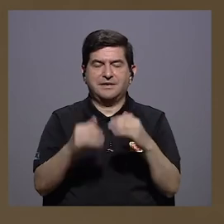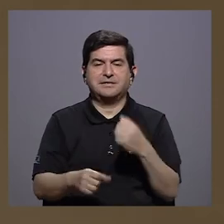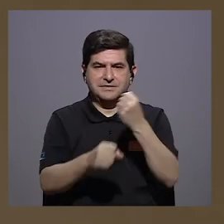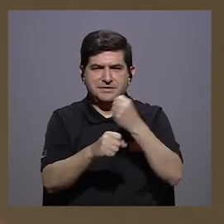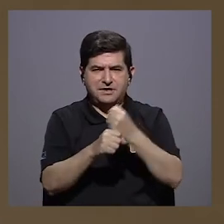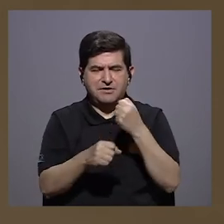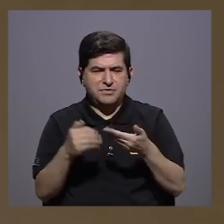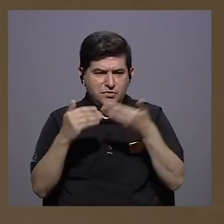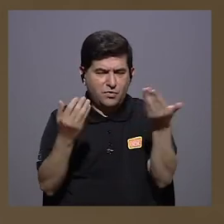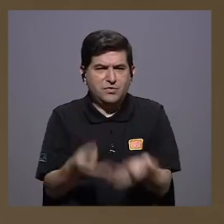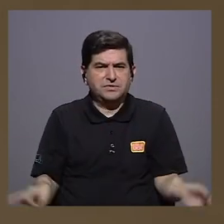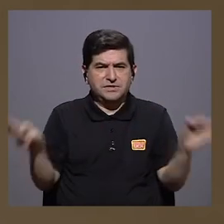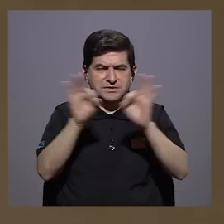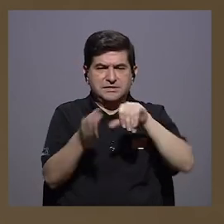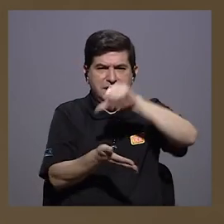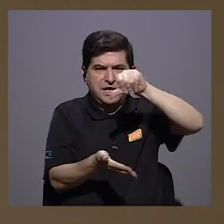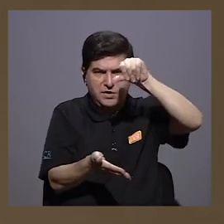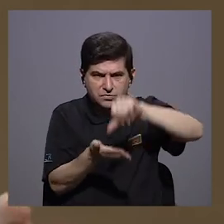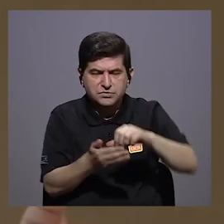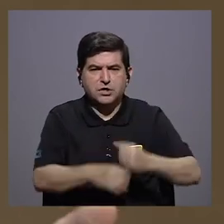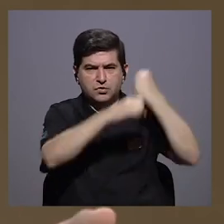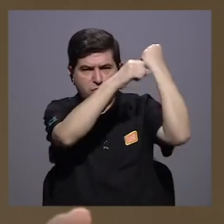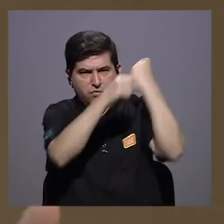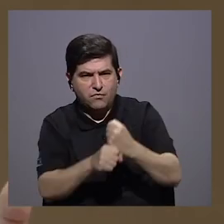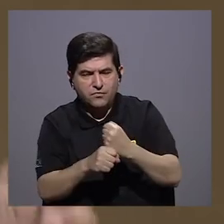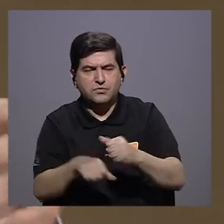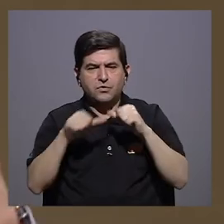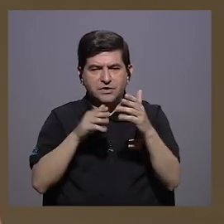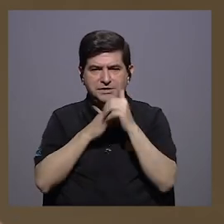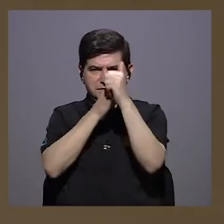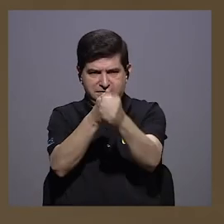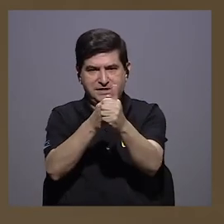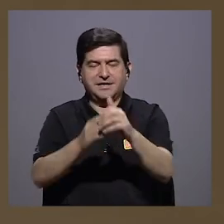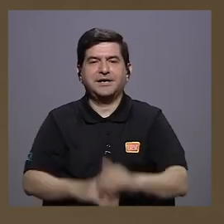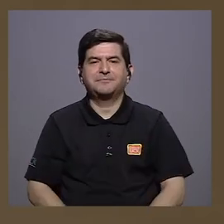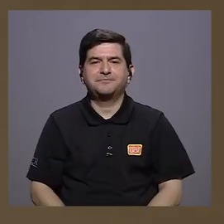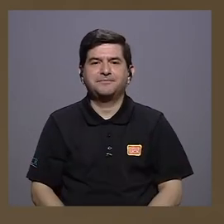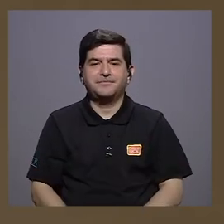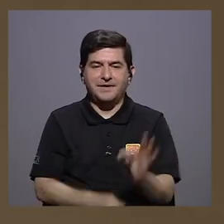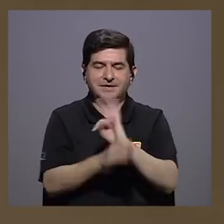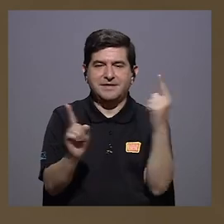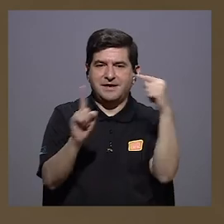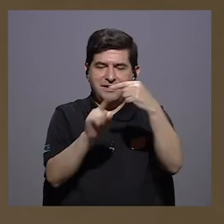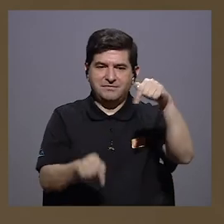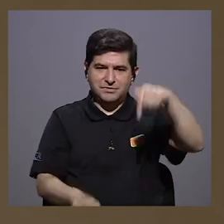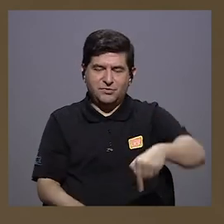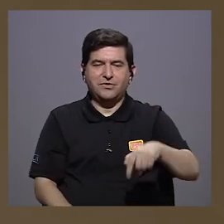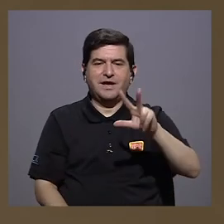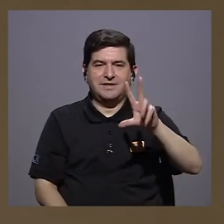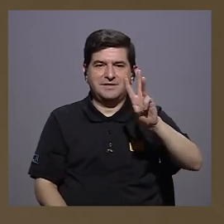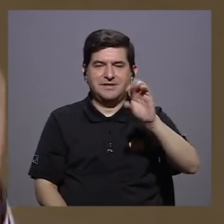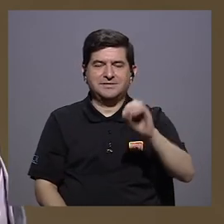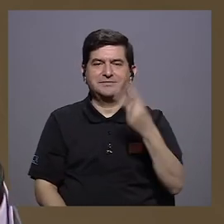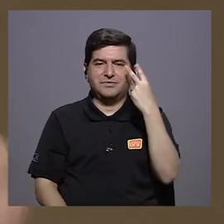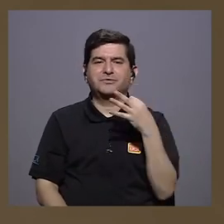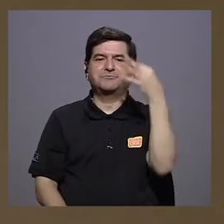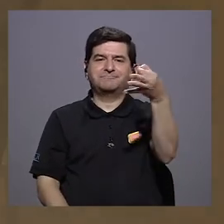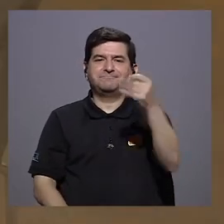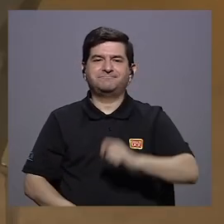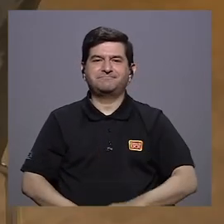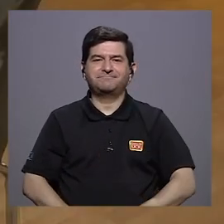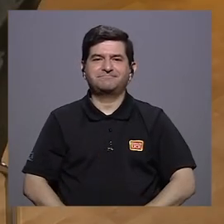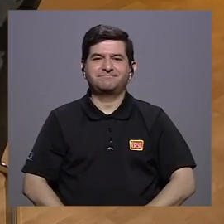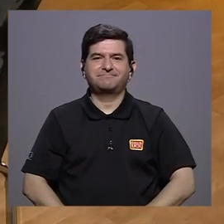cosas potentísimas desde un centro que fundó y que sigue liderando. Hicimos Televisión Consentido hoy en 360. Hasta luego.